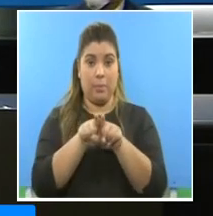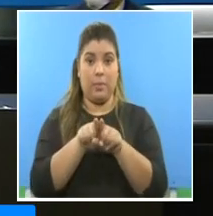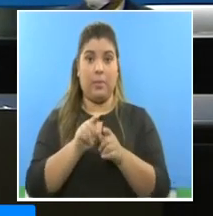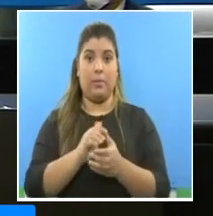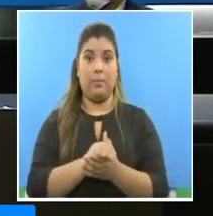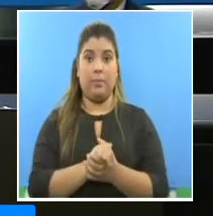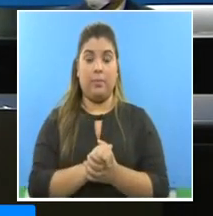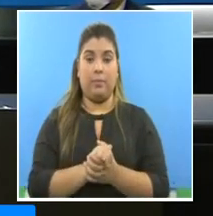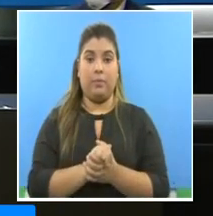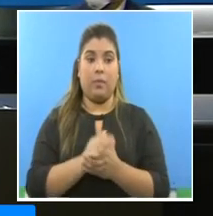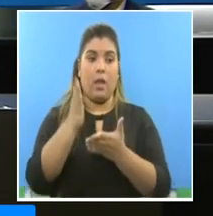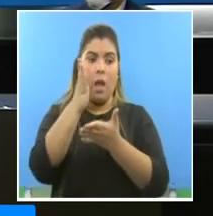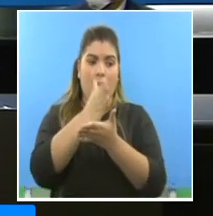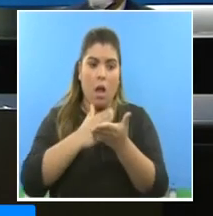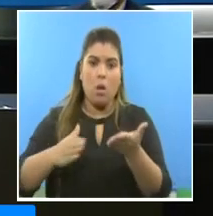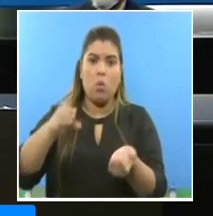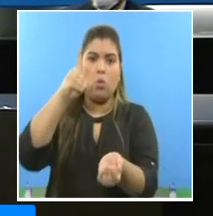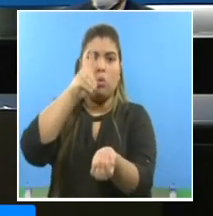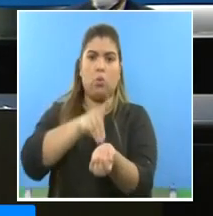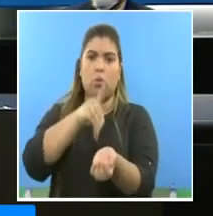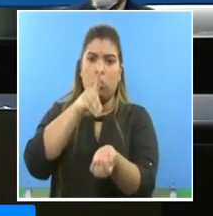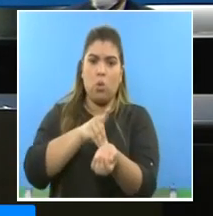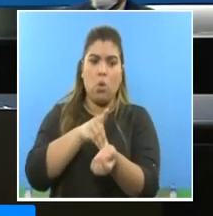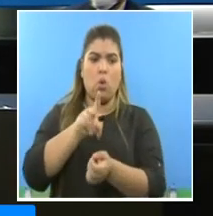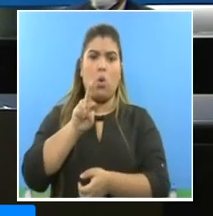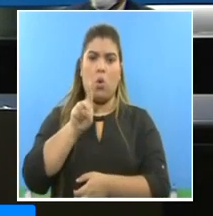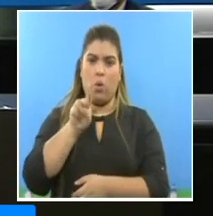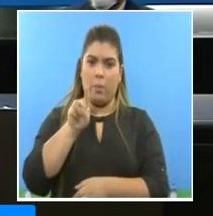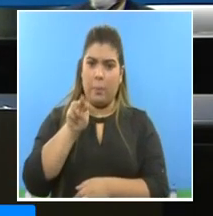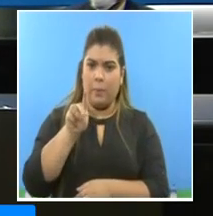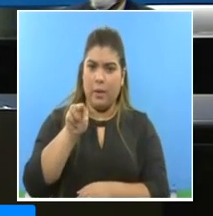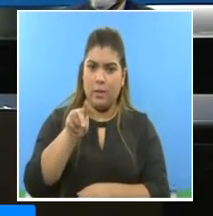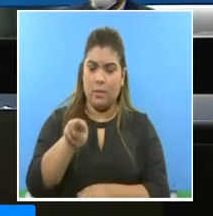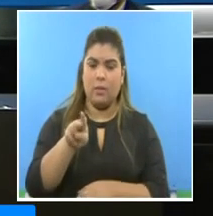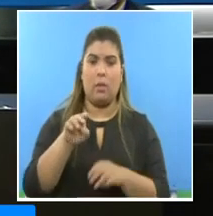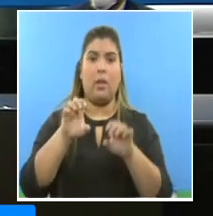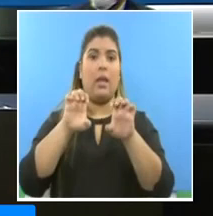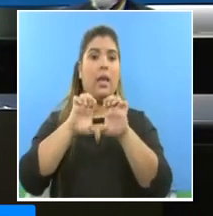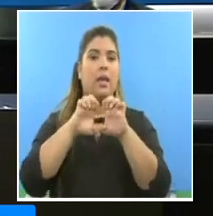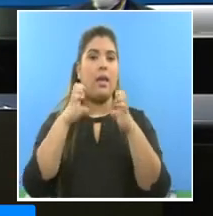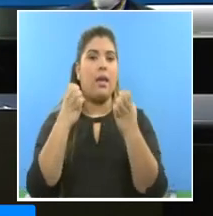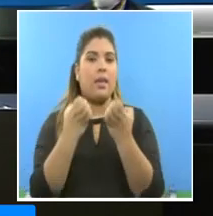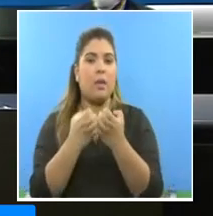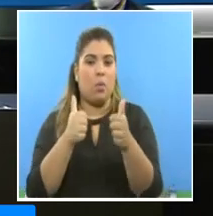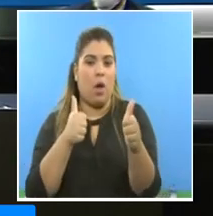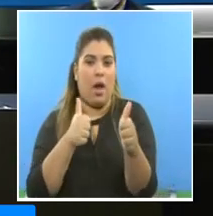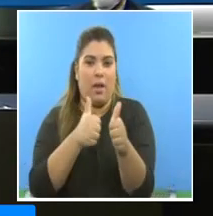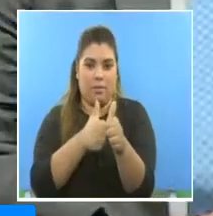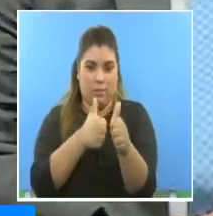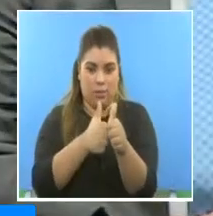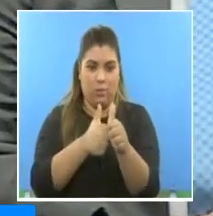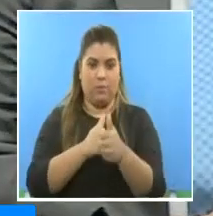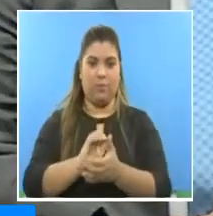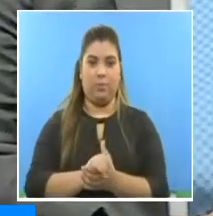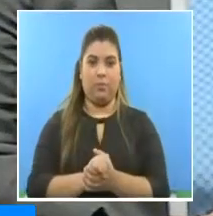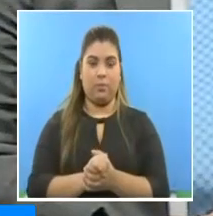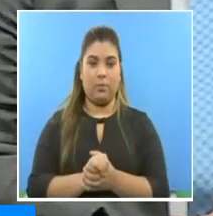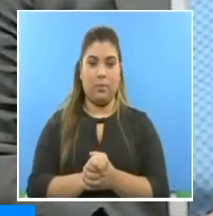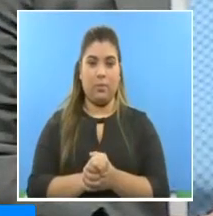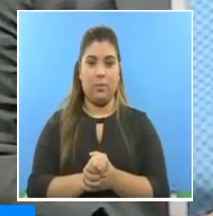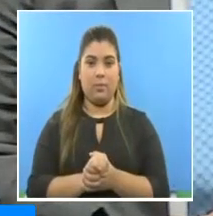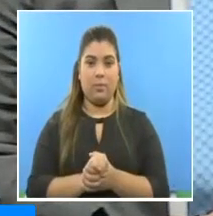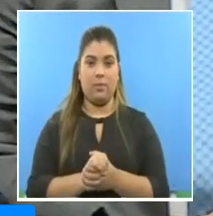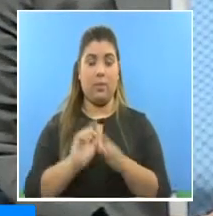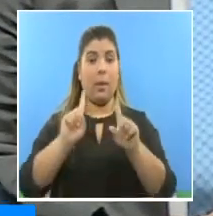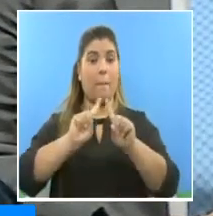algunos doctores, algunos compañeros del equipo asesor. Pero yo,